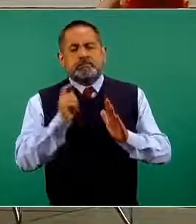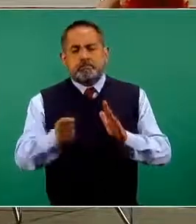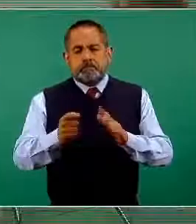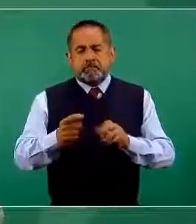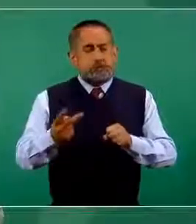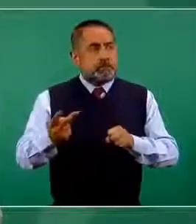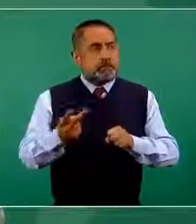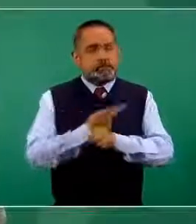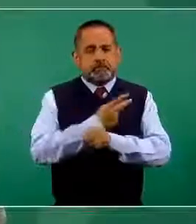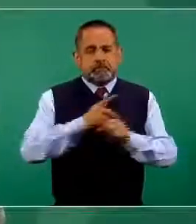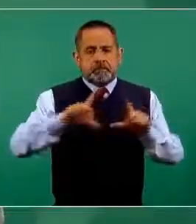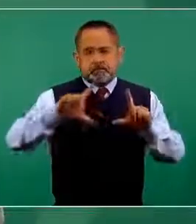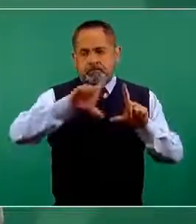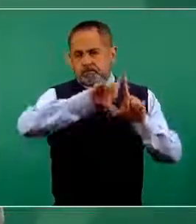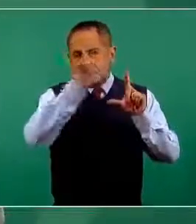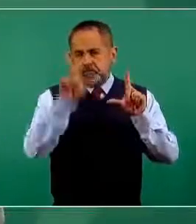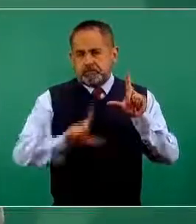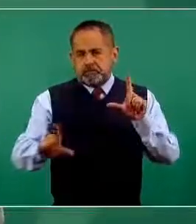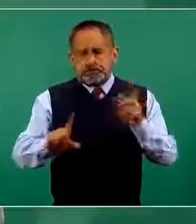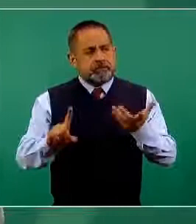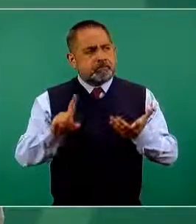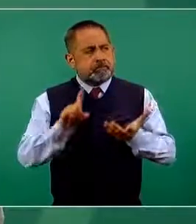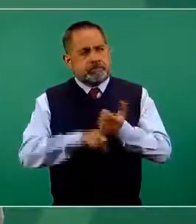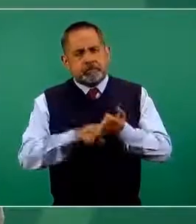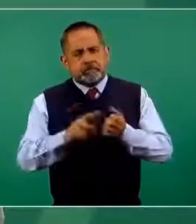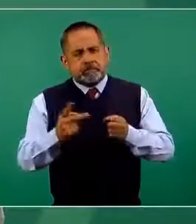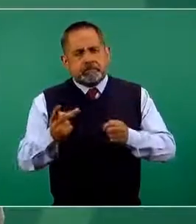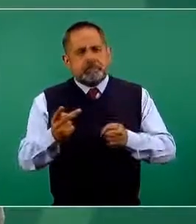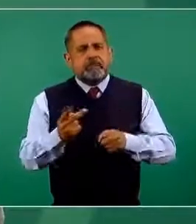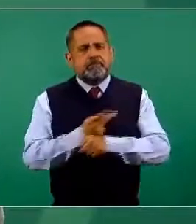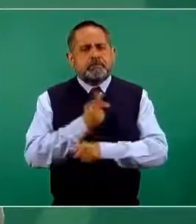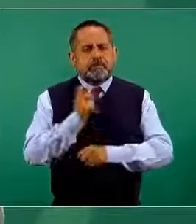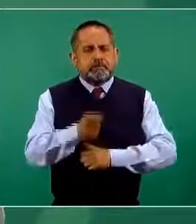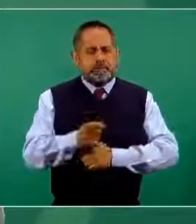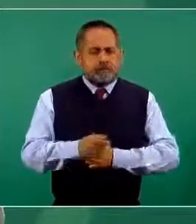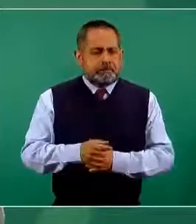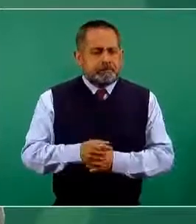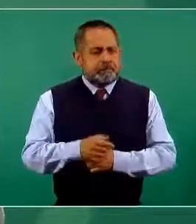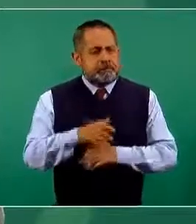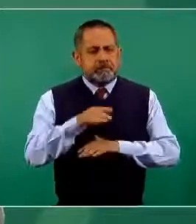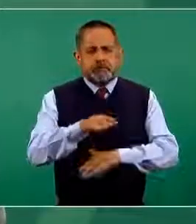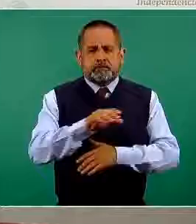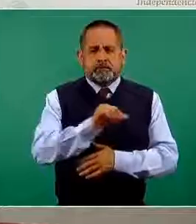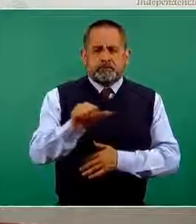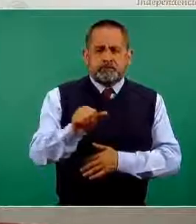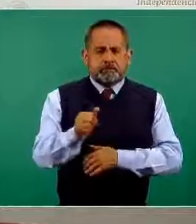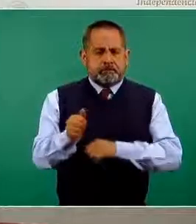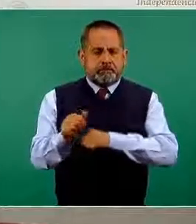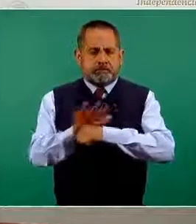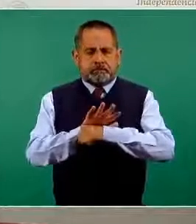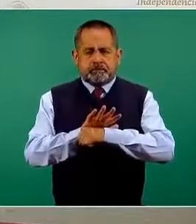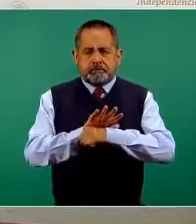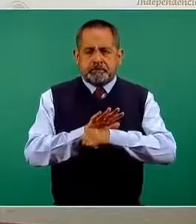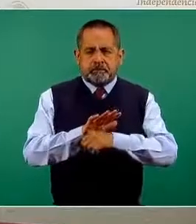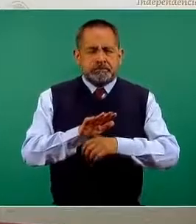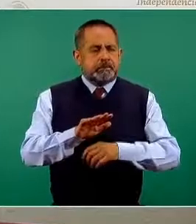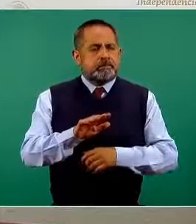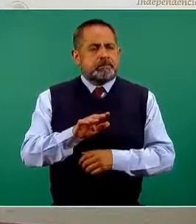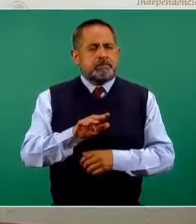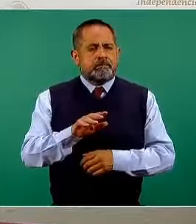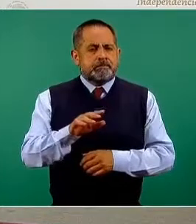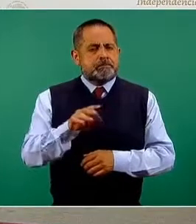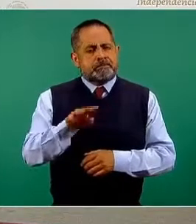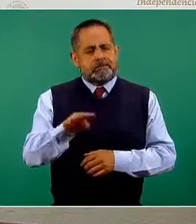que guarda la epidemia de COVID-19, esta